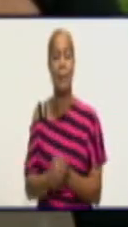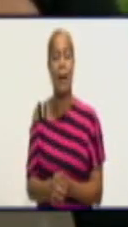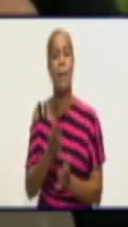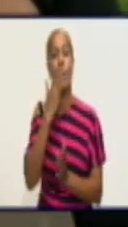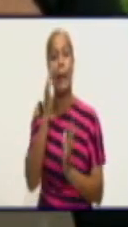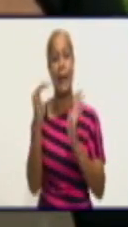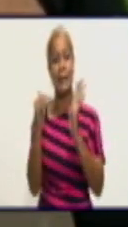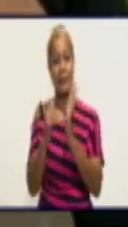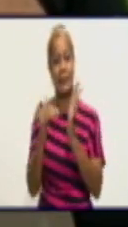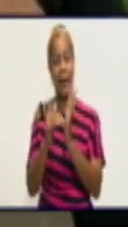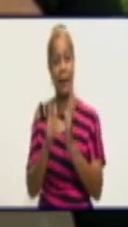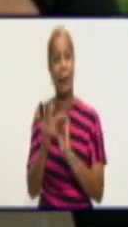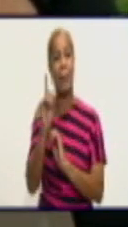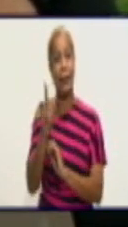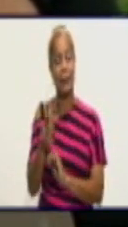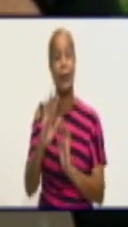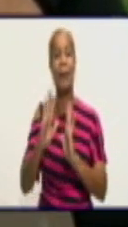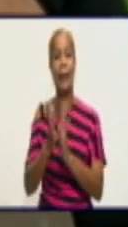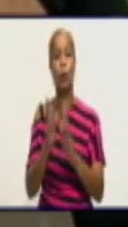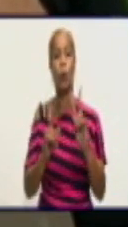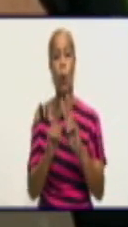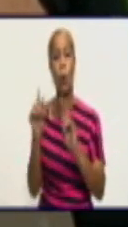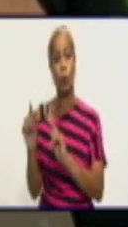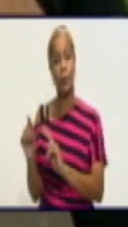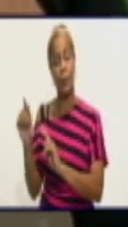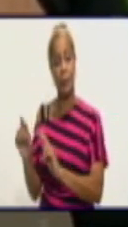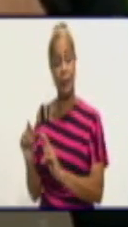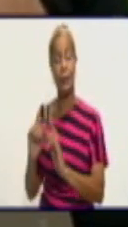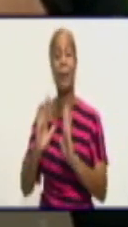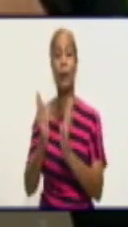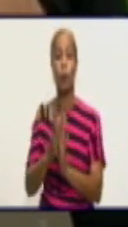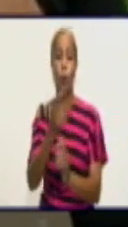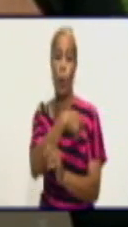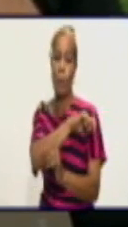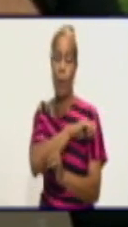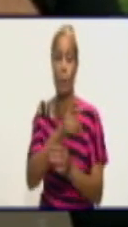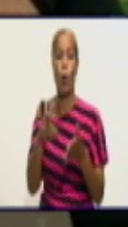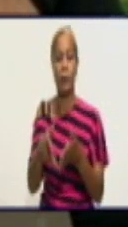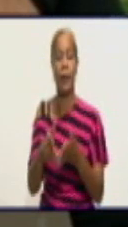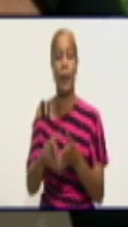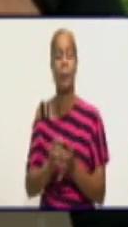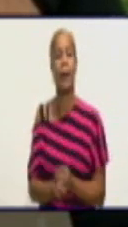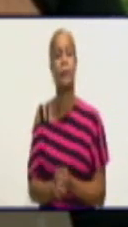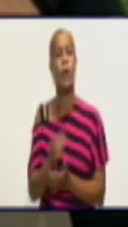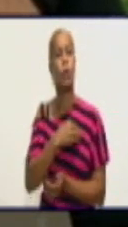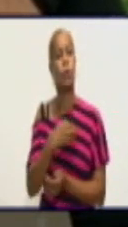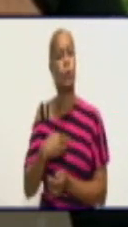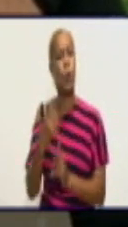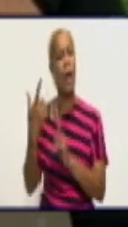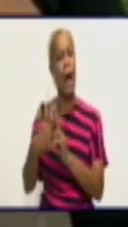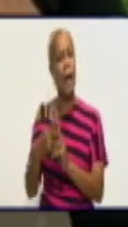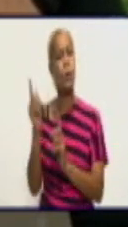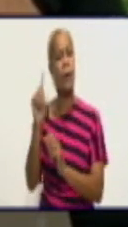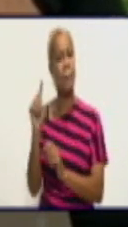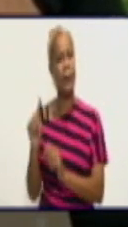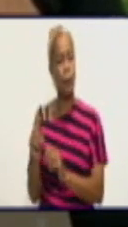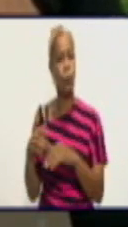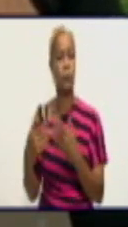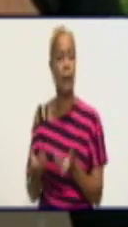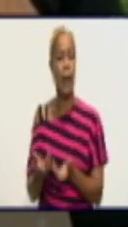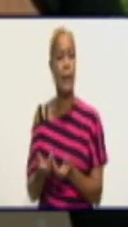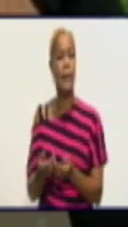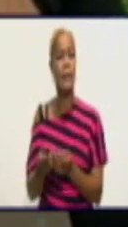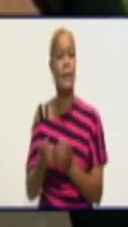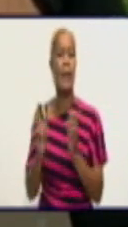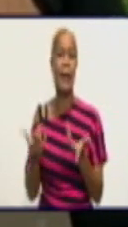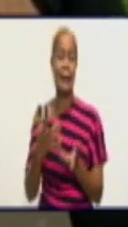Buenas tardes, Junier, para ti, para todos los presentes en el estudio y para todo el pueblo de Granma. Doctor, hay una pregunta que nos hemos hecho muchísimas